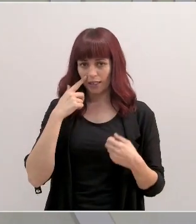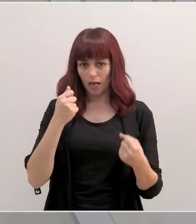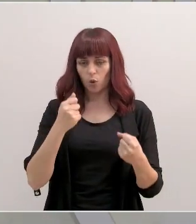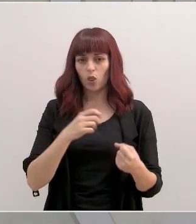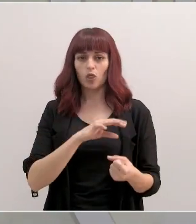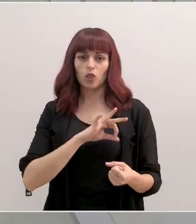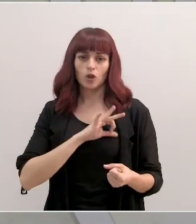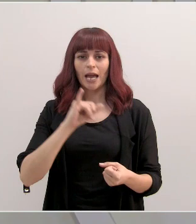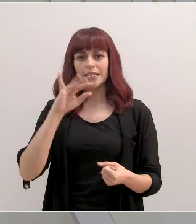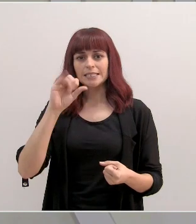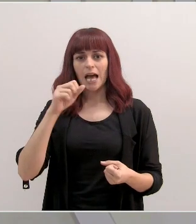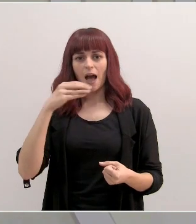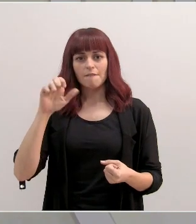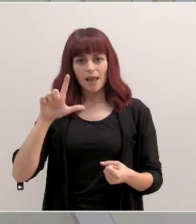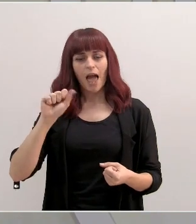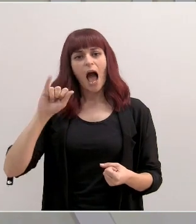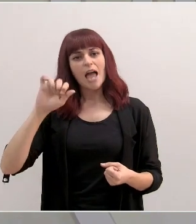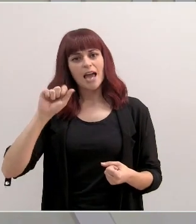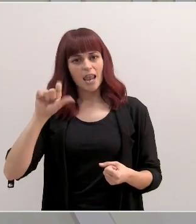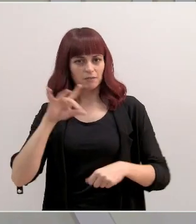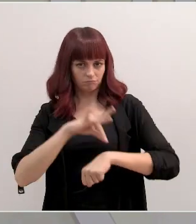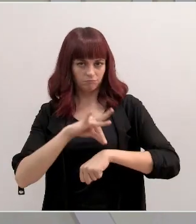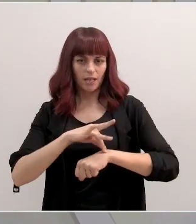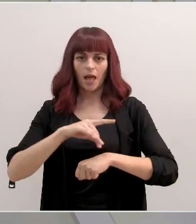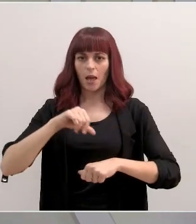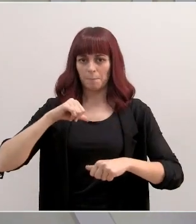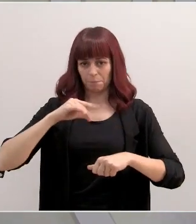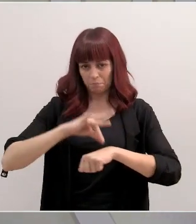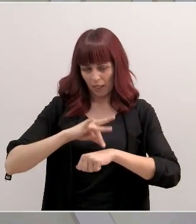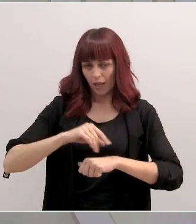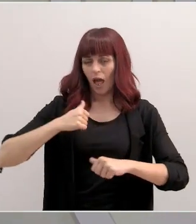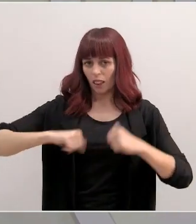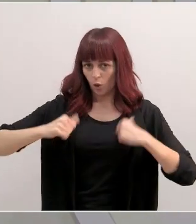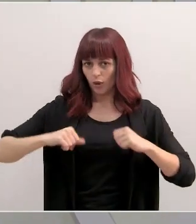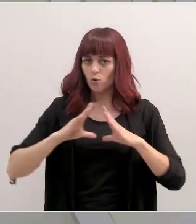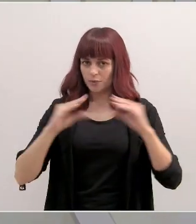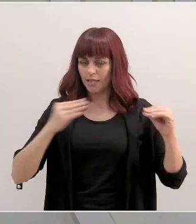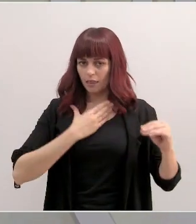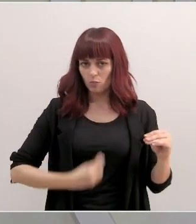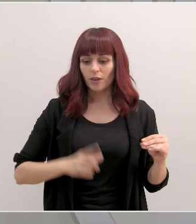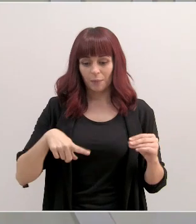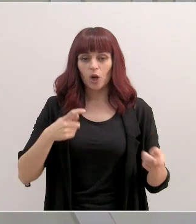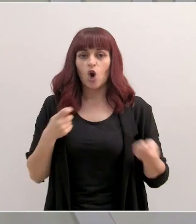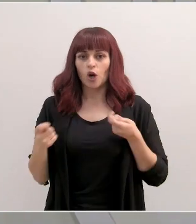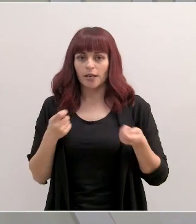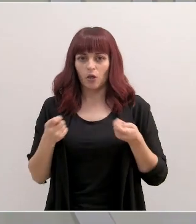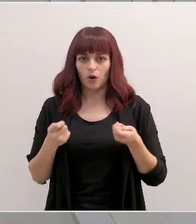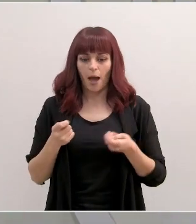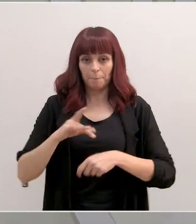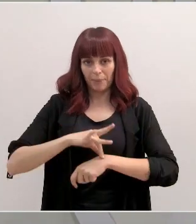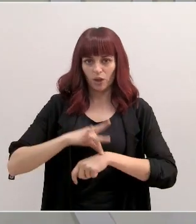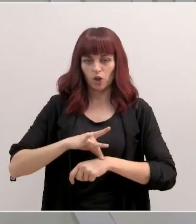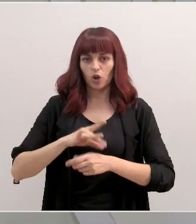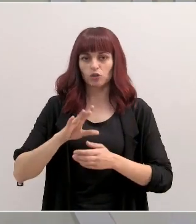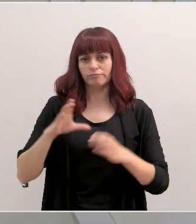Isabel Ayala Vigueras, licenciada en Medicina y Cirugía por la Universidad de Murcia y, hasta ahora, coordinadora médico de los